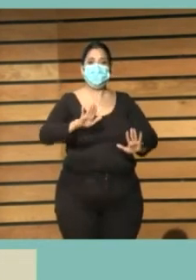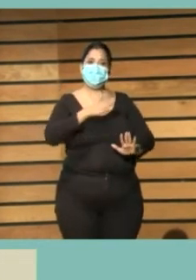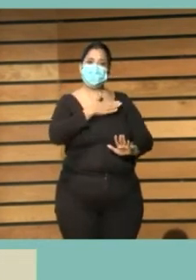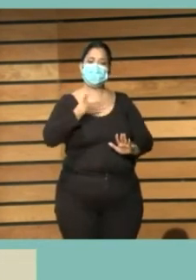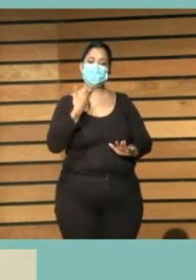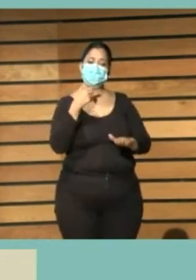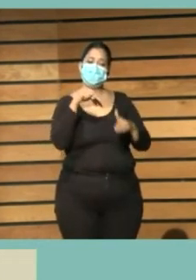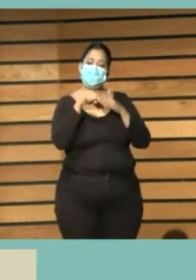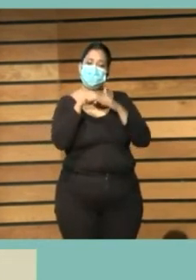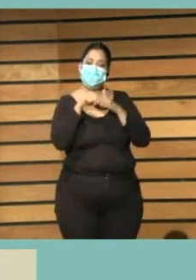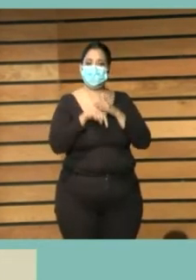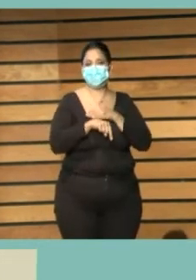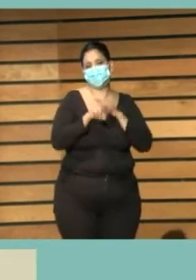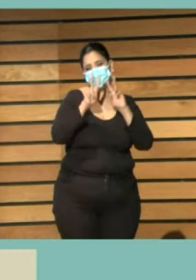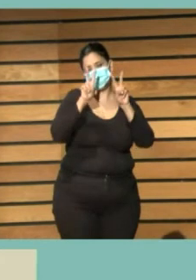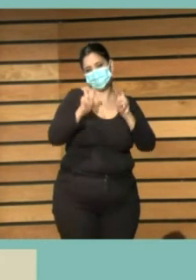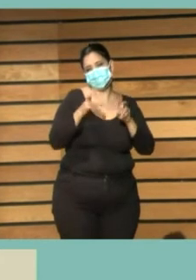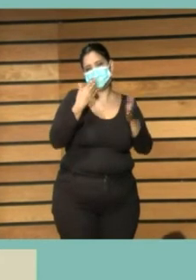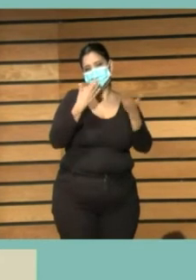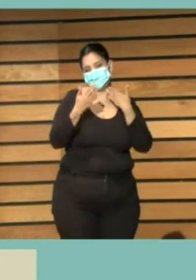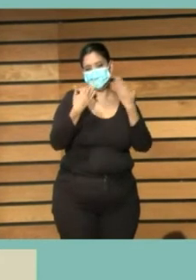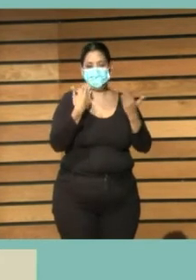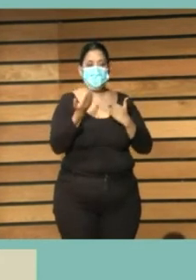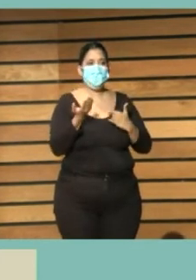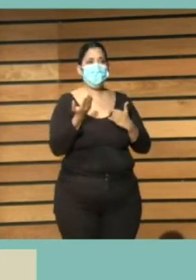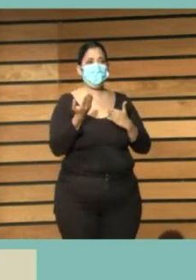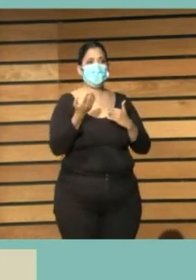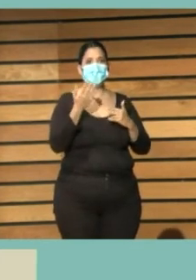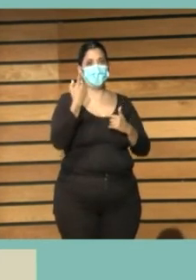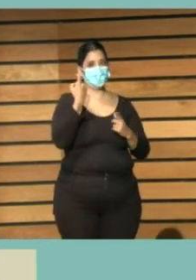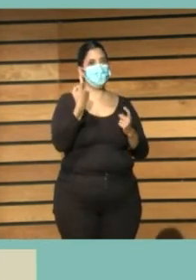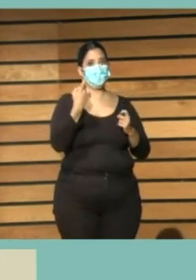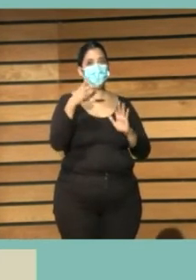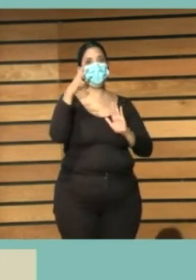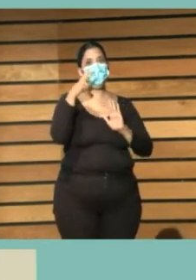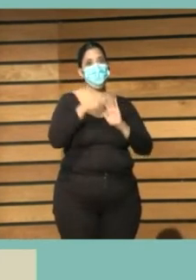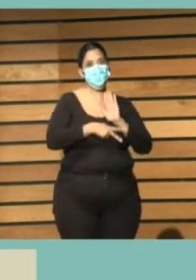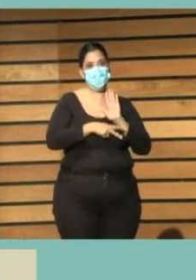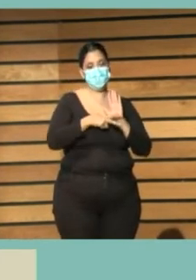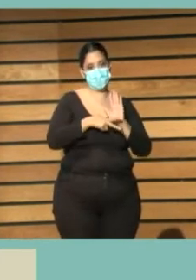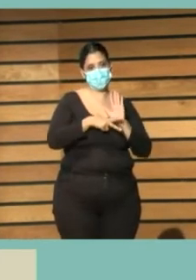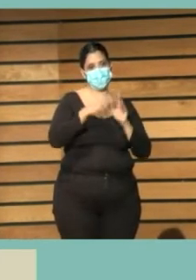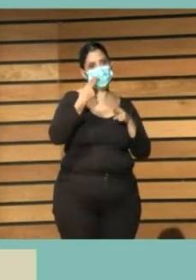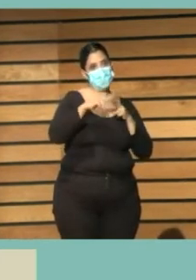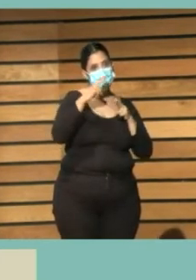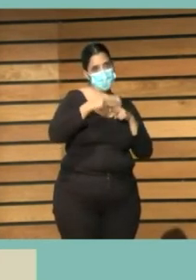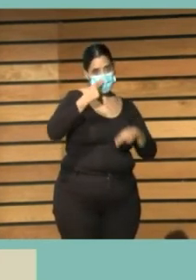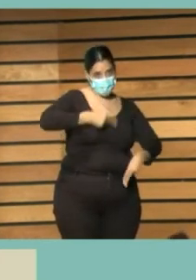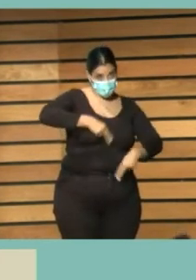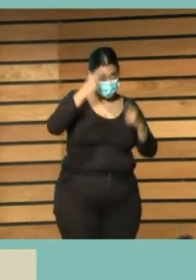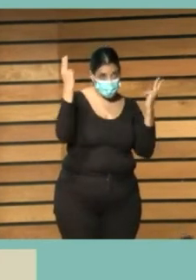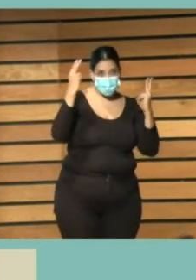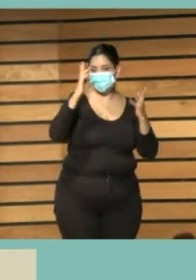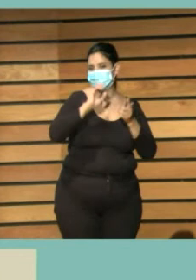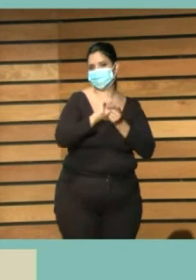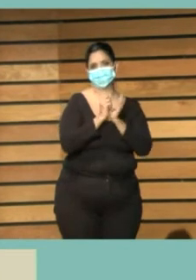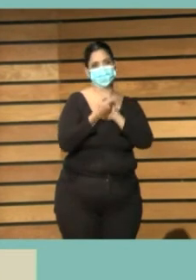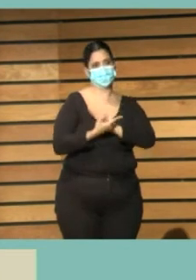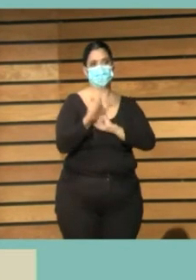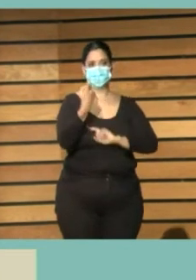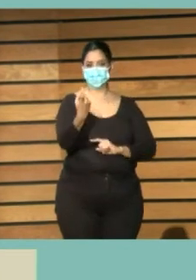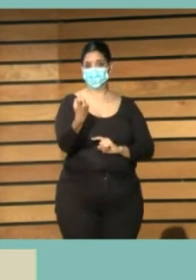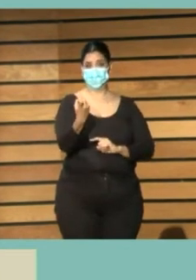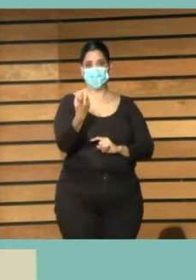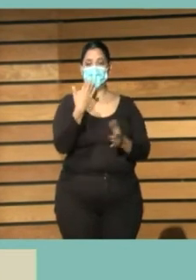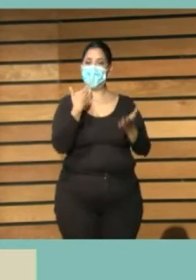en el tema de que sí que hace falta un cambio en las políticas públicas pero quizá también no se ha